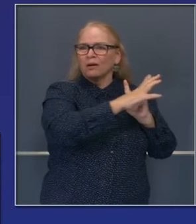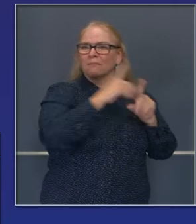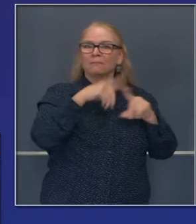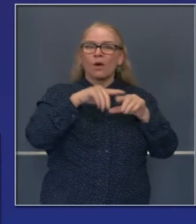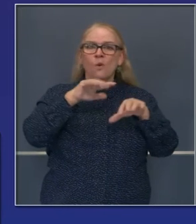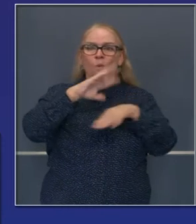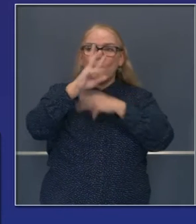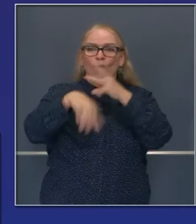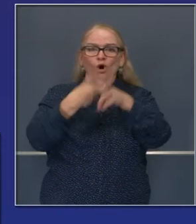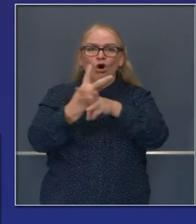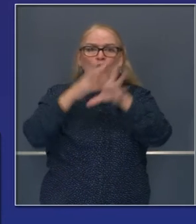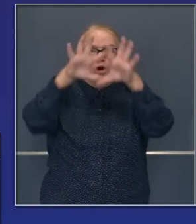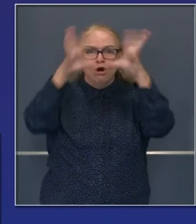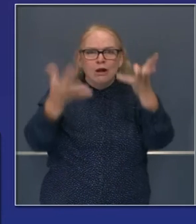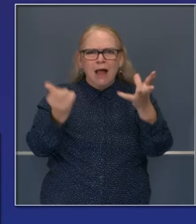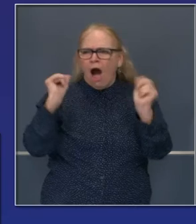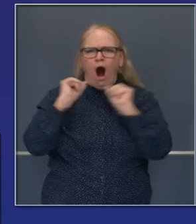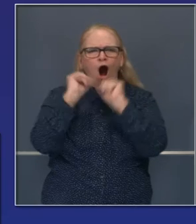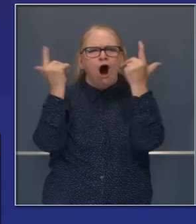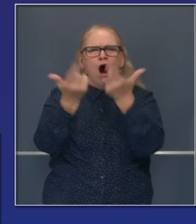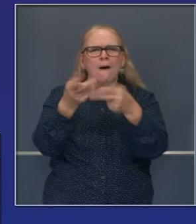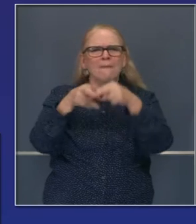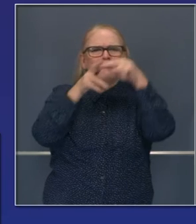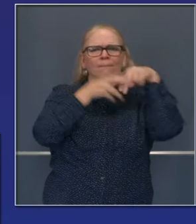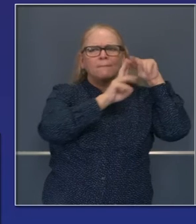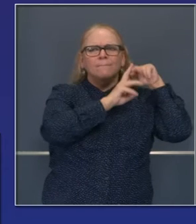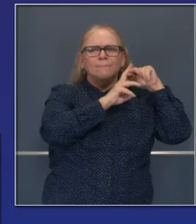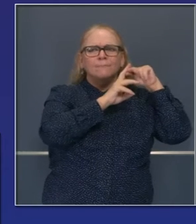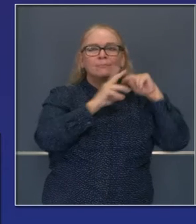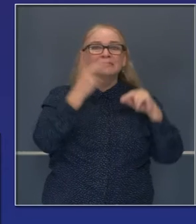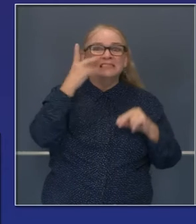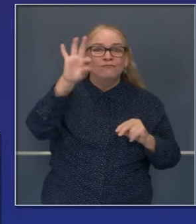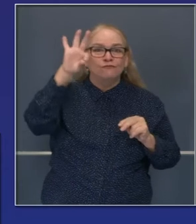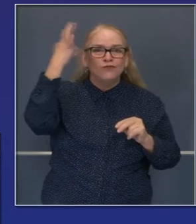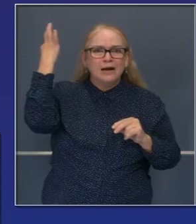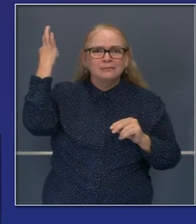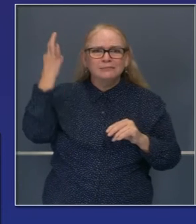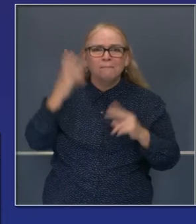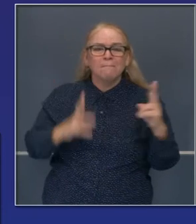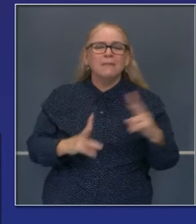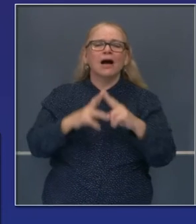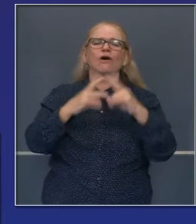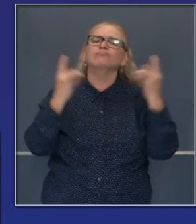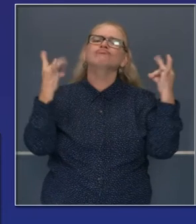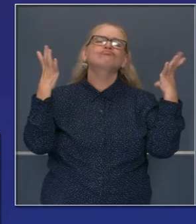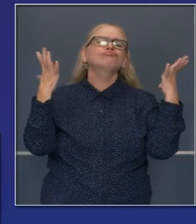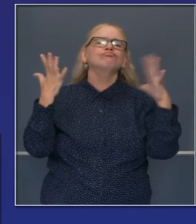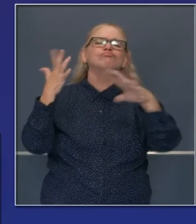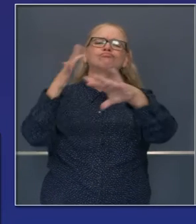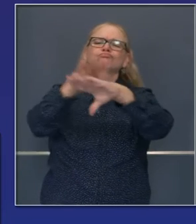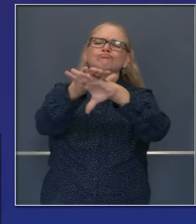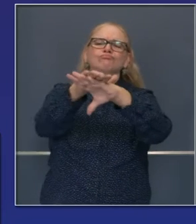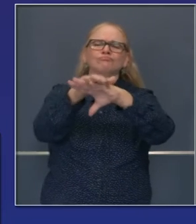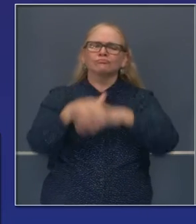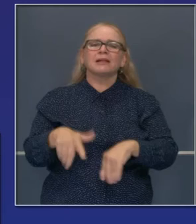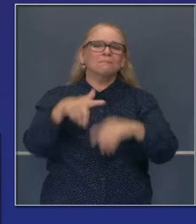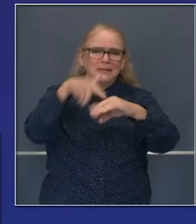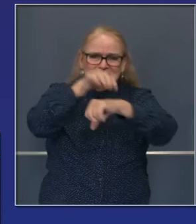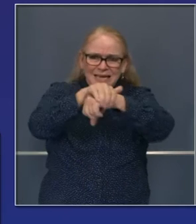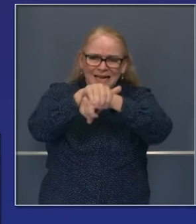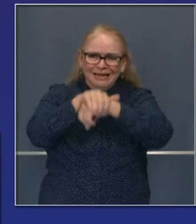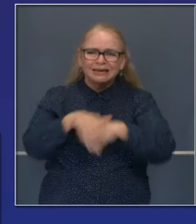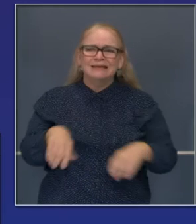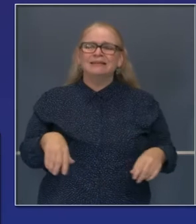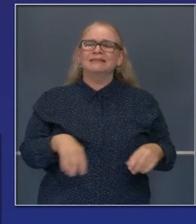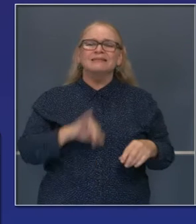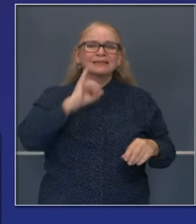también más y más por todo el mundo. Si ve los encabezados de los periódicos de Francia, en París, fíjense lo que pasa